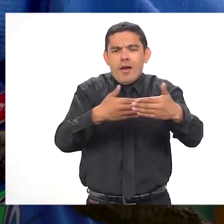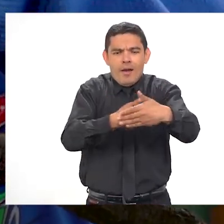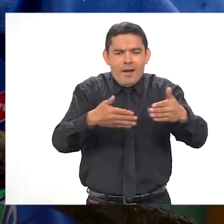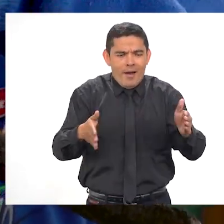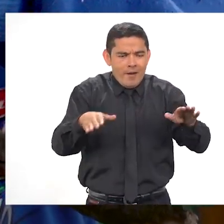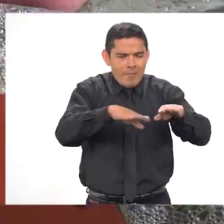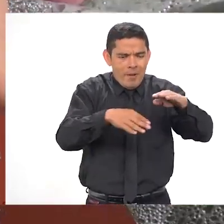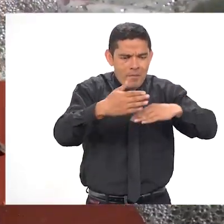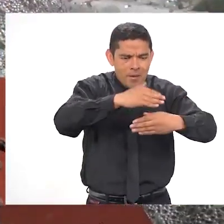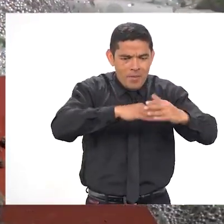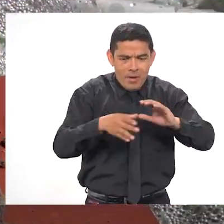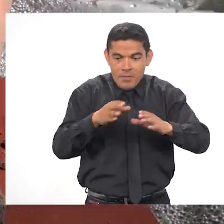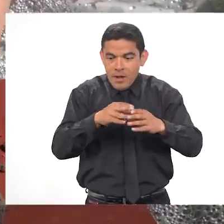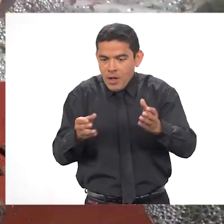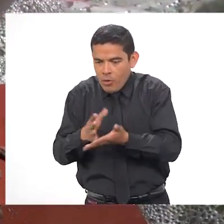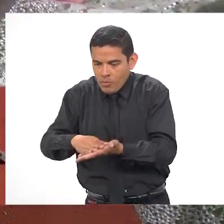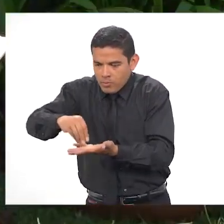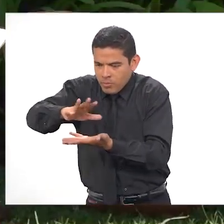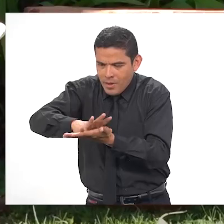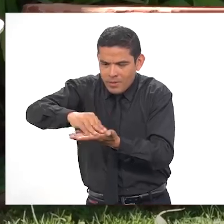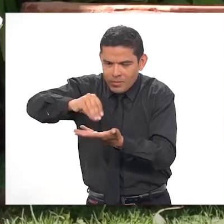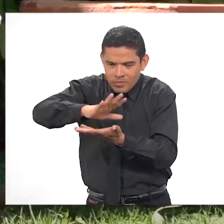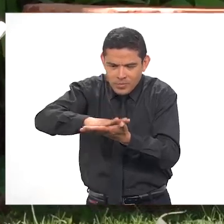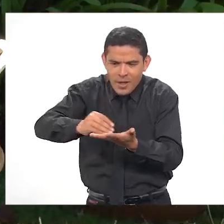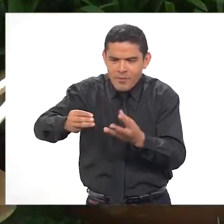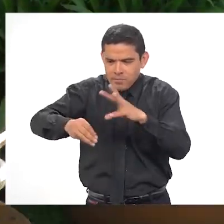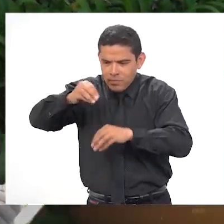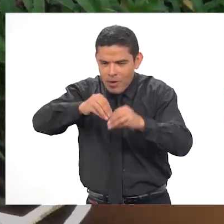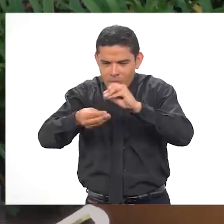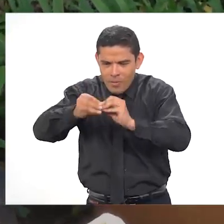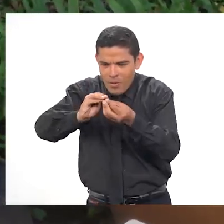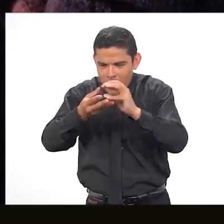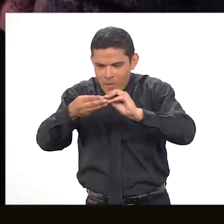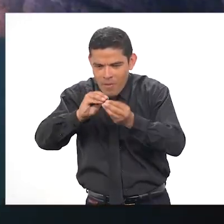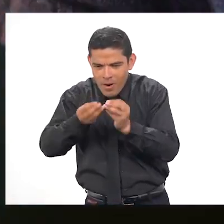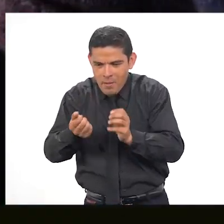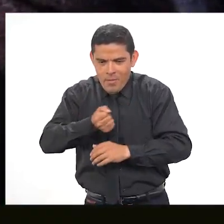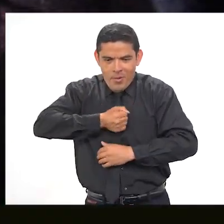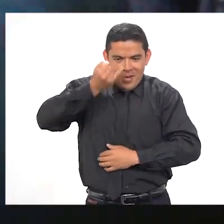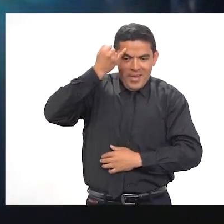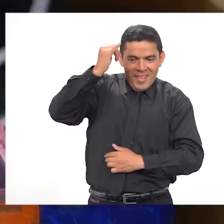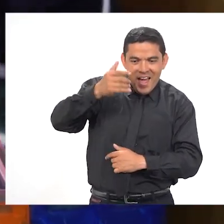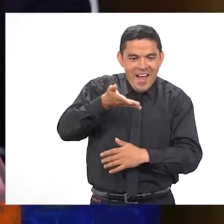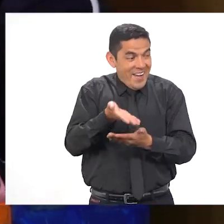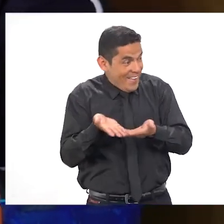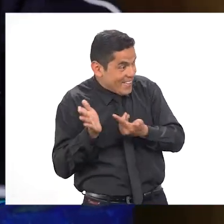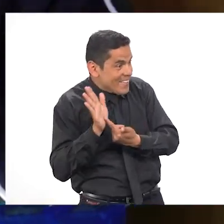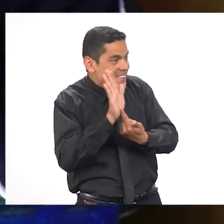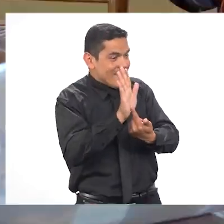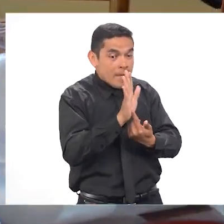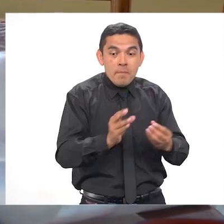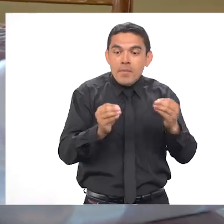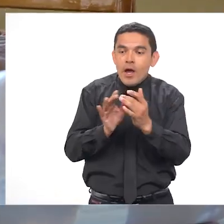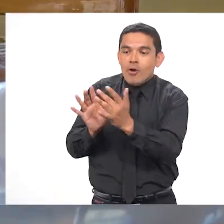caja de cartón, simples elementos de la naturaleza que le invitan al niño a construir, a crear sus propias historias, a